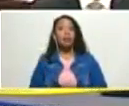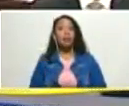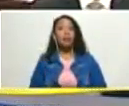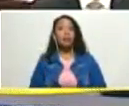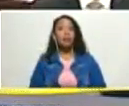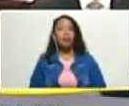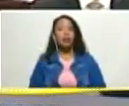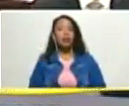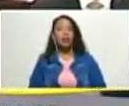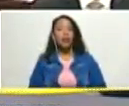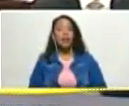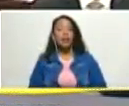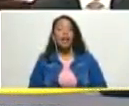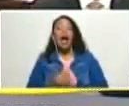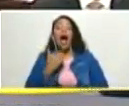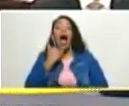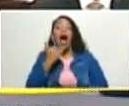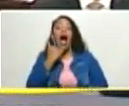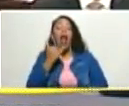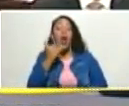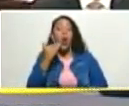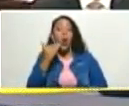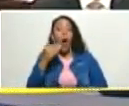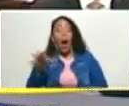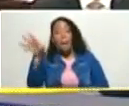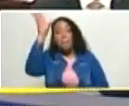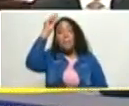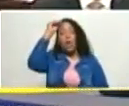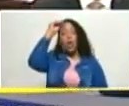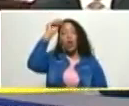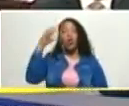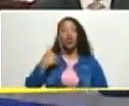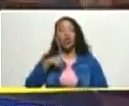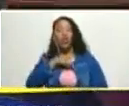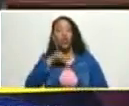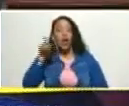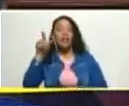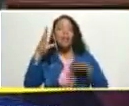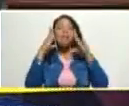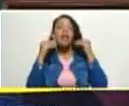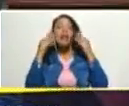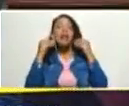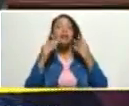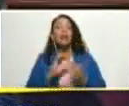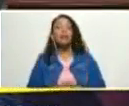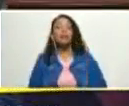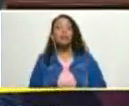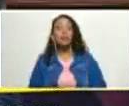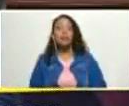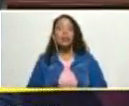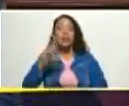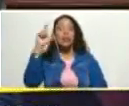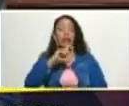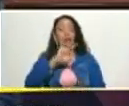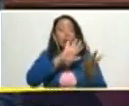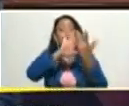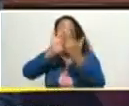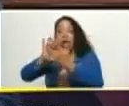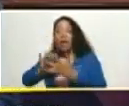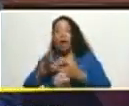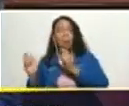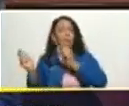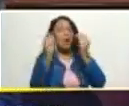y si alguna lección sacamos nosotros de esa experiencia es la necesidad de conectar el debate